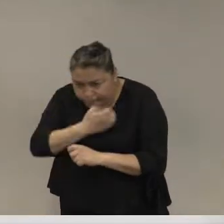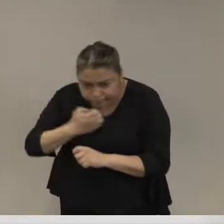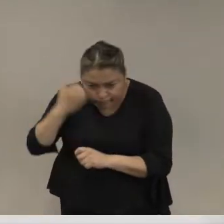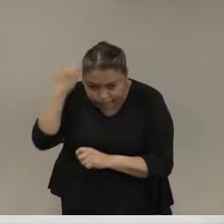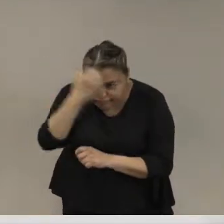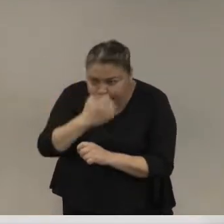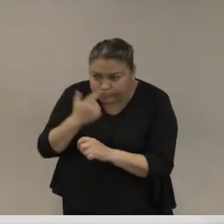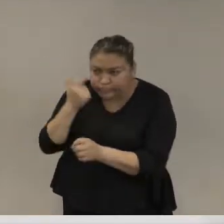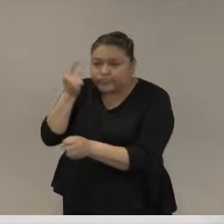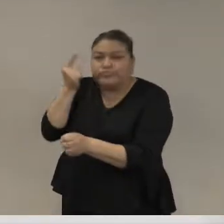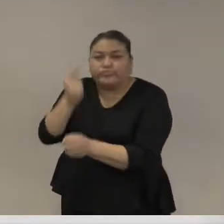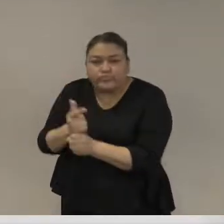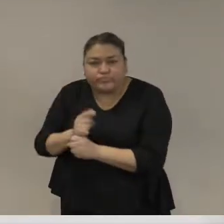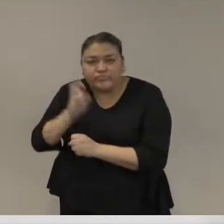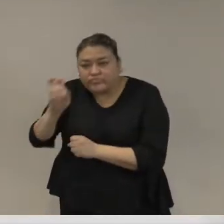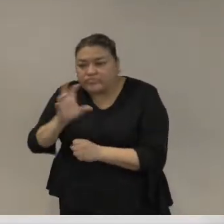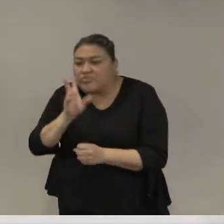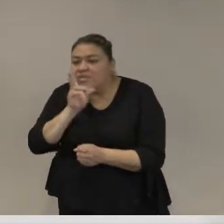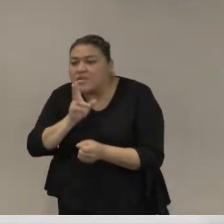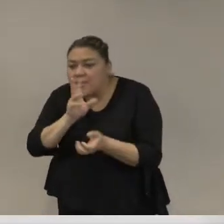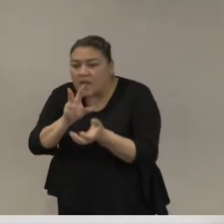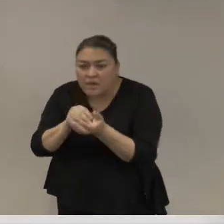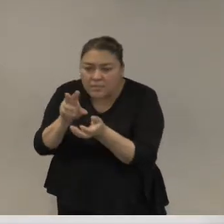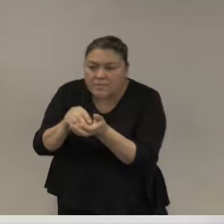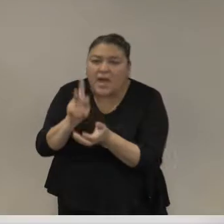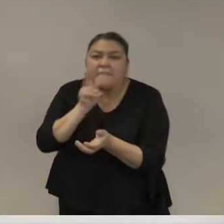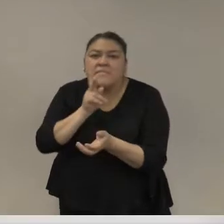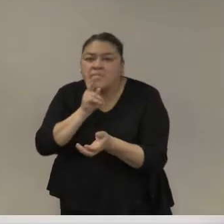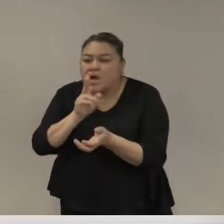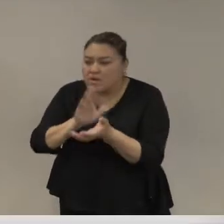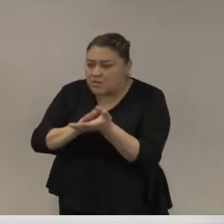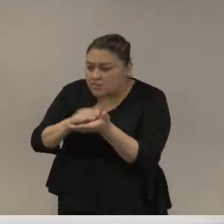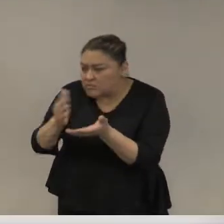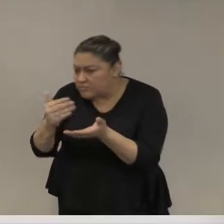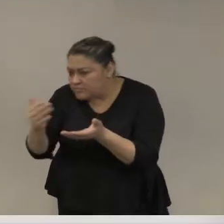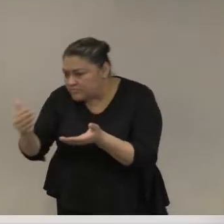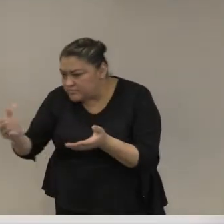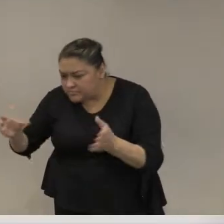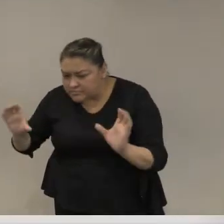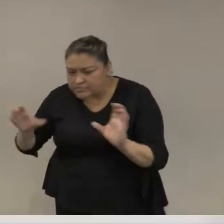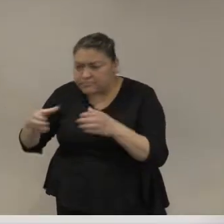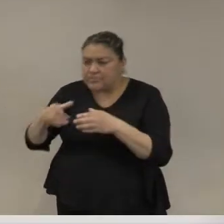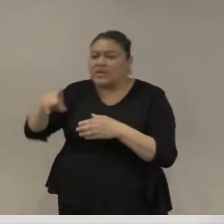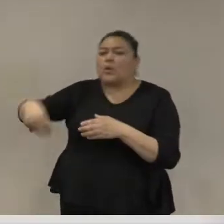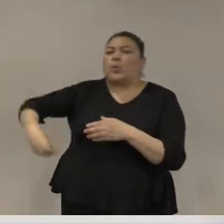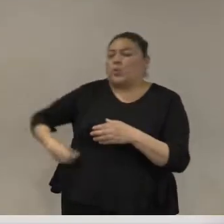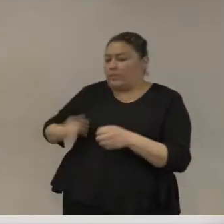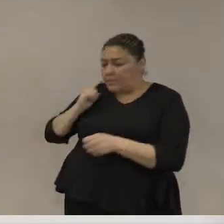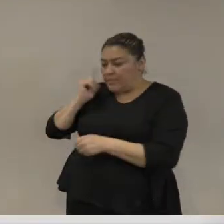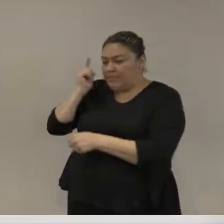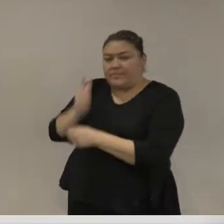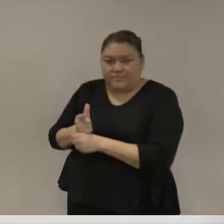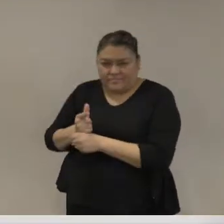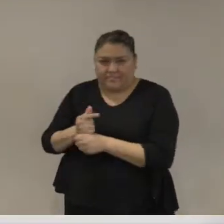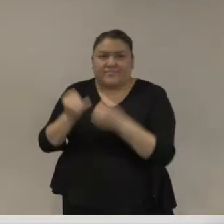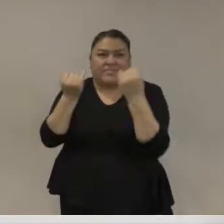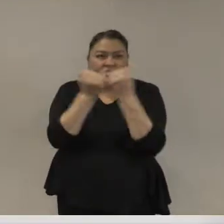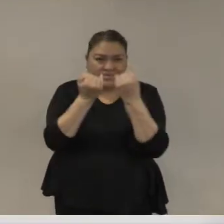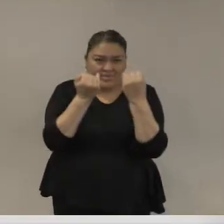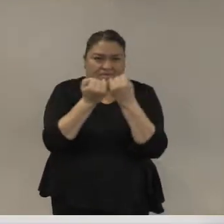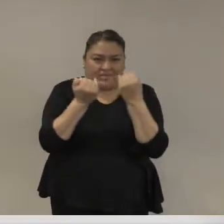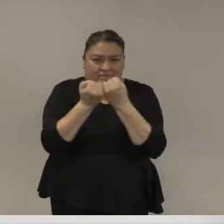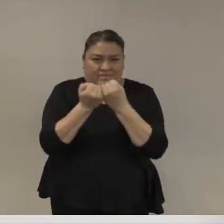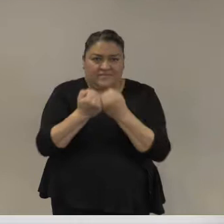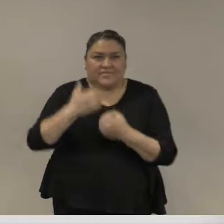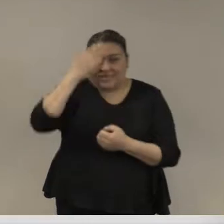reuniendo evidencias para encontrar a los autores de los delitos graves igual si le gusta the wire cae